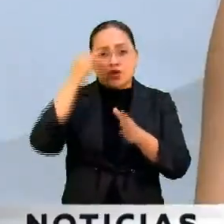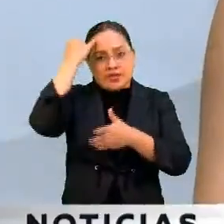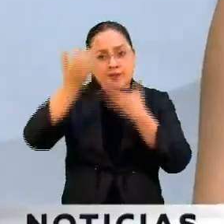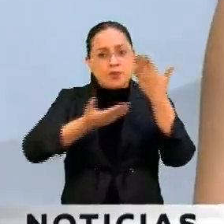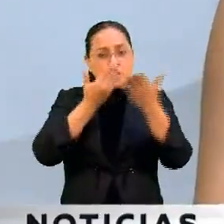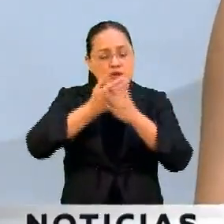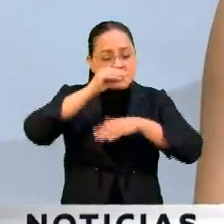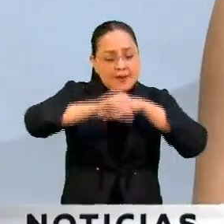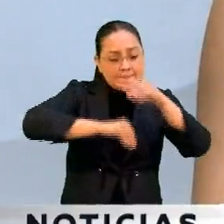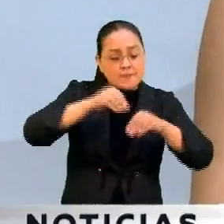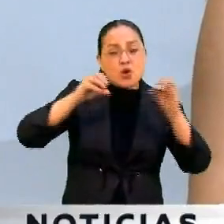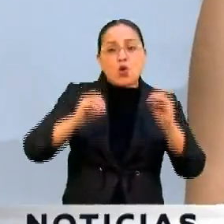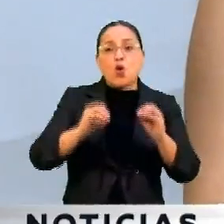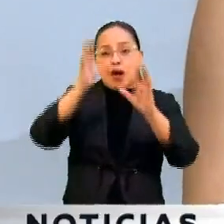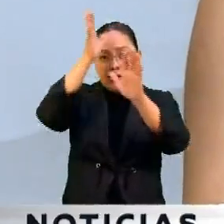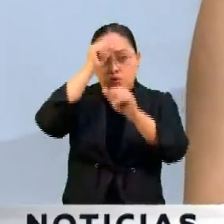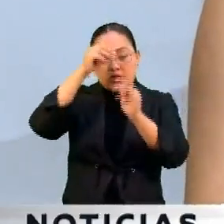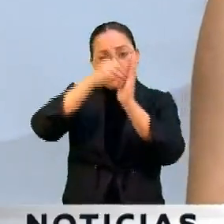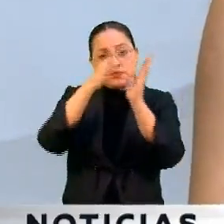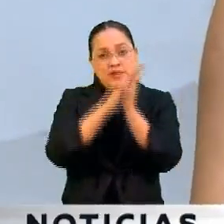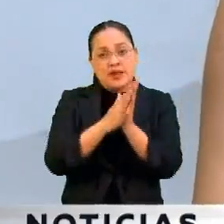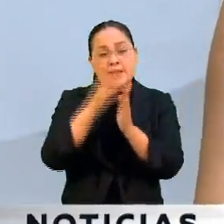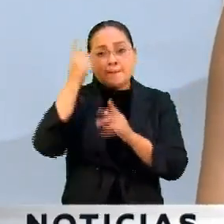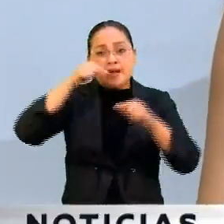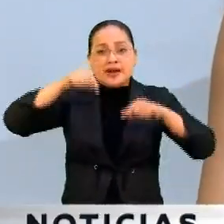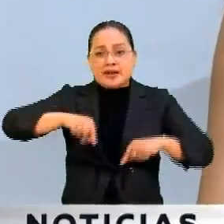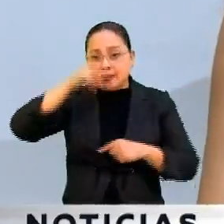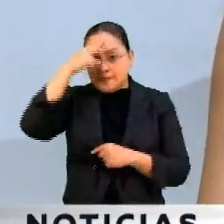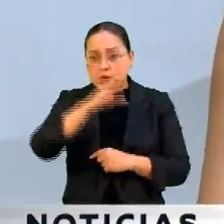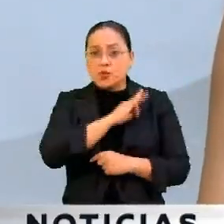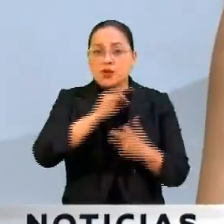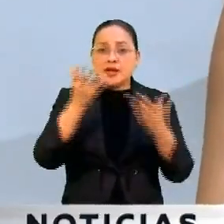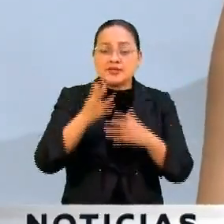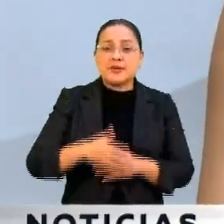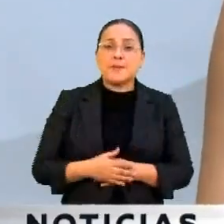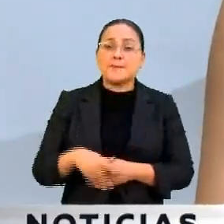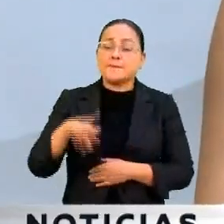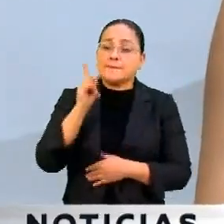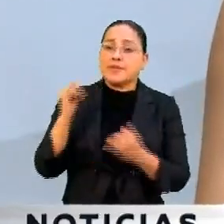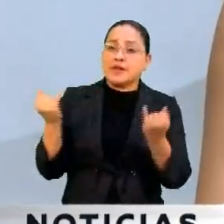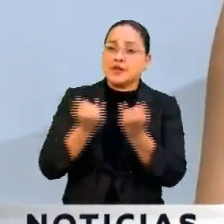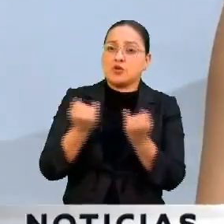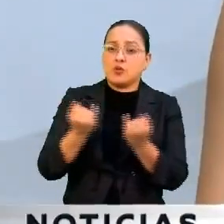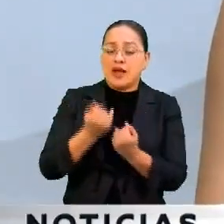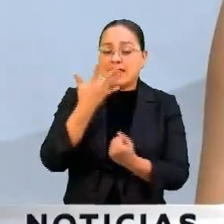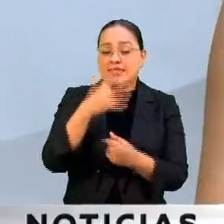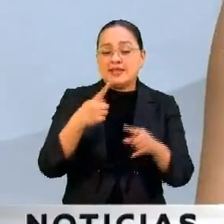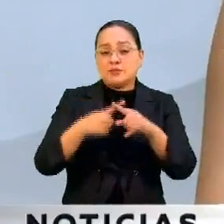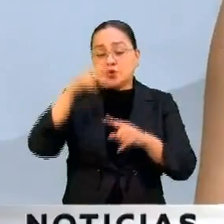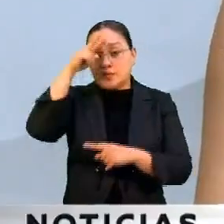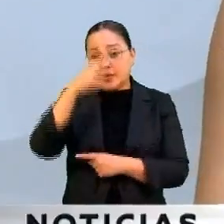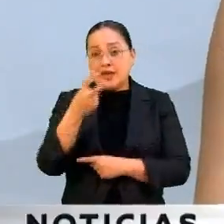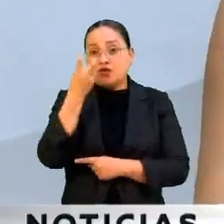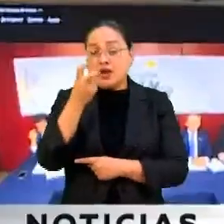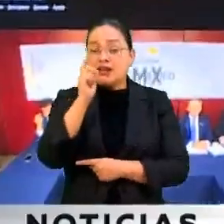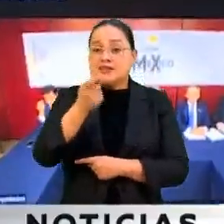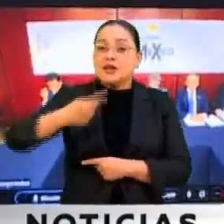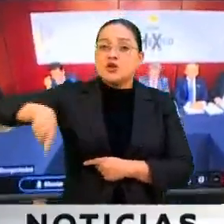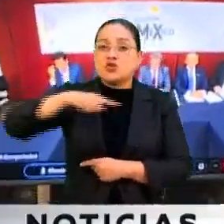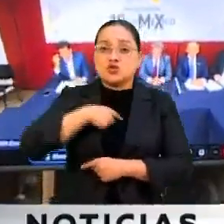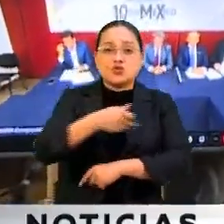o punto de acuerdo que puede incidir en el país. Pero además de eso, 10 por México somos una familia.